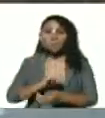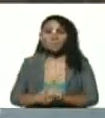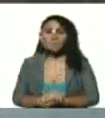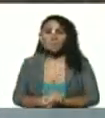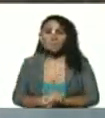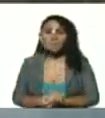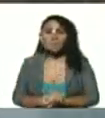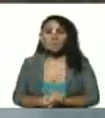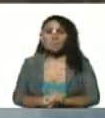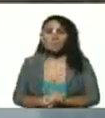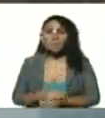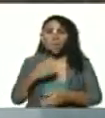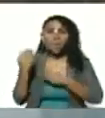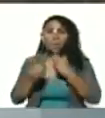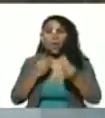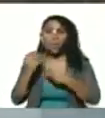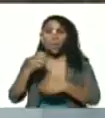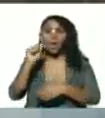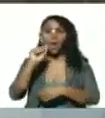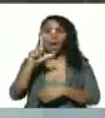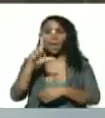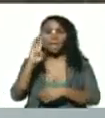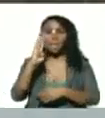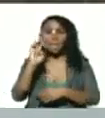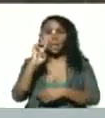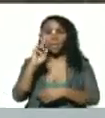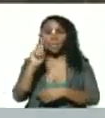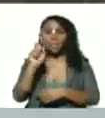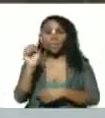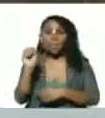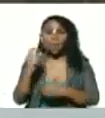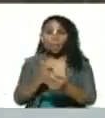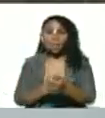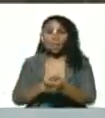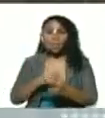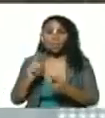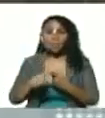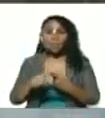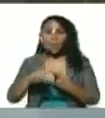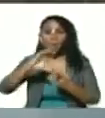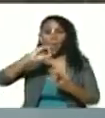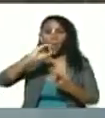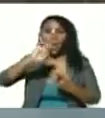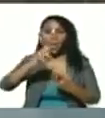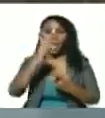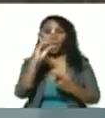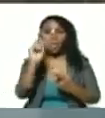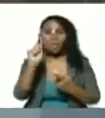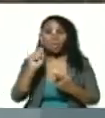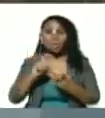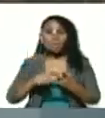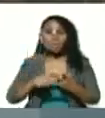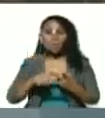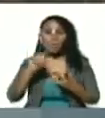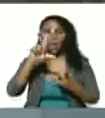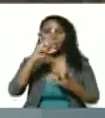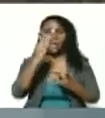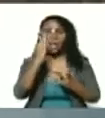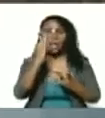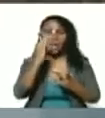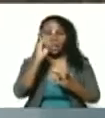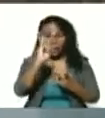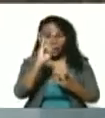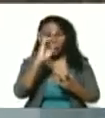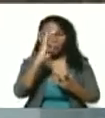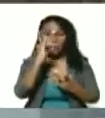como Alberto Lobera hermano como Fabricio Ojeda como Olivia Guberner ejemplos y